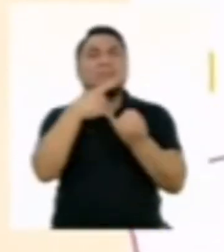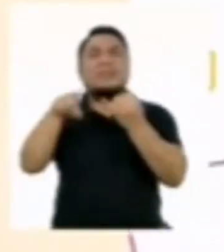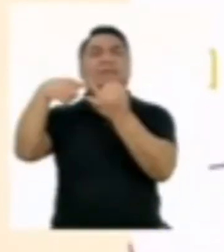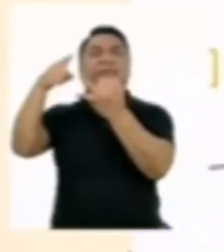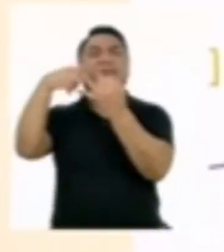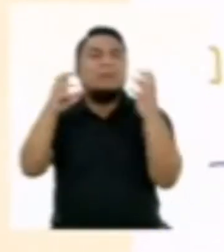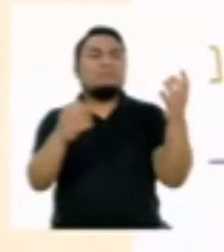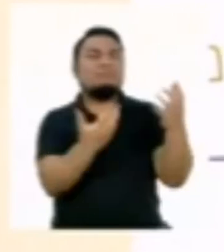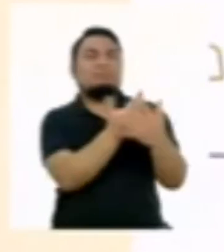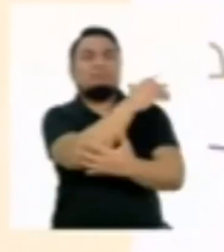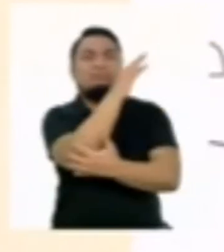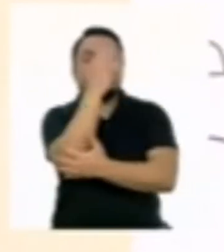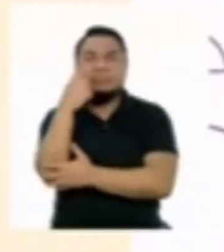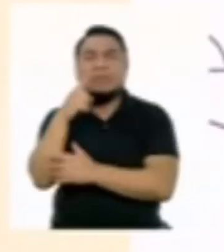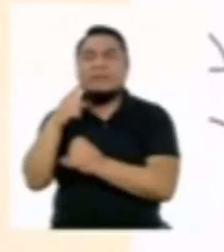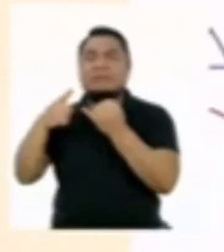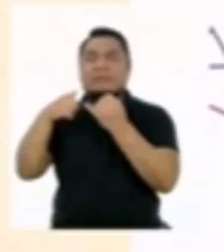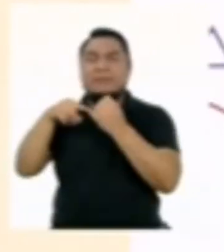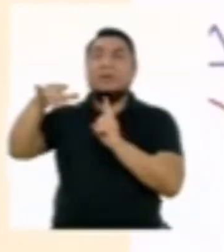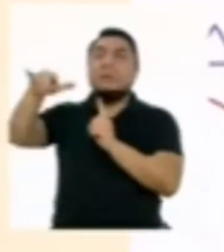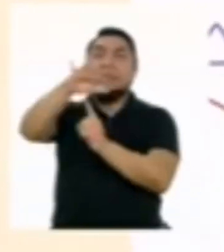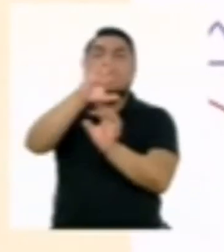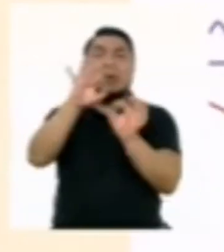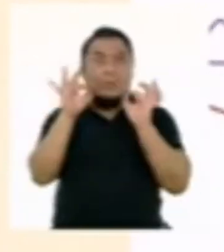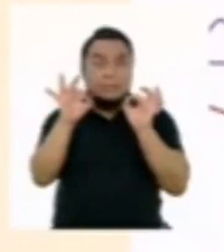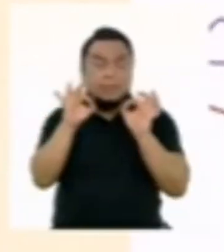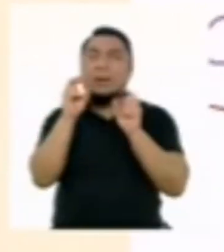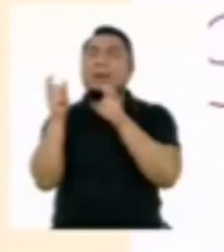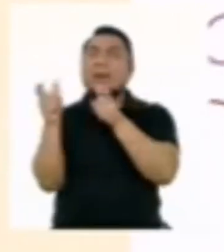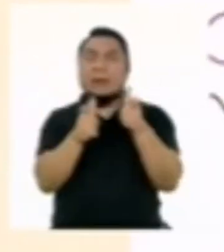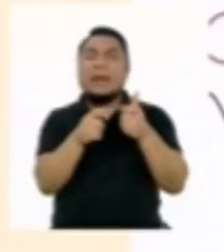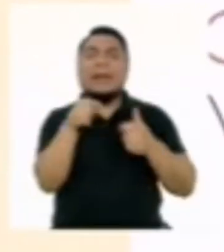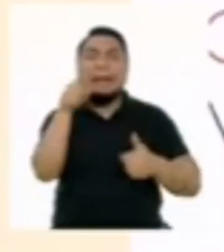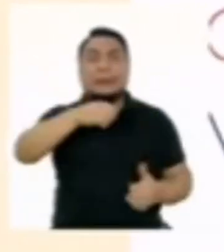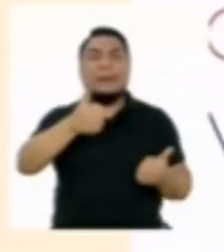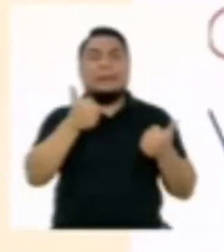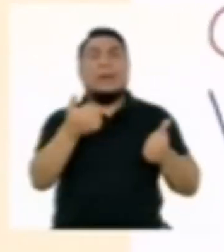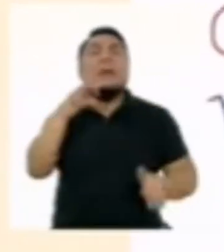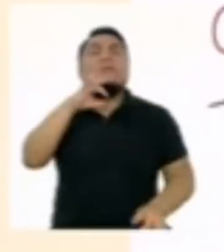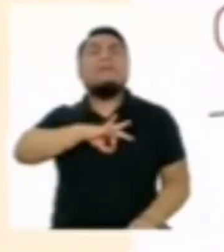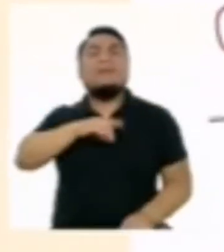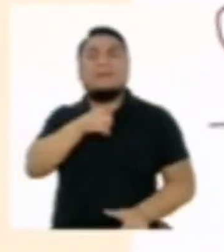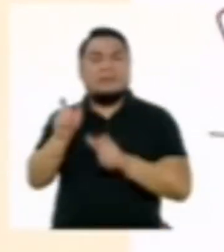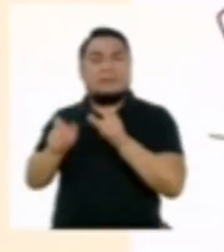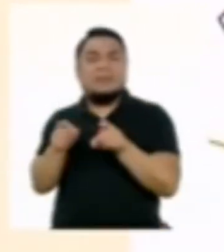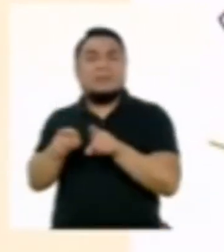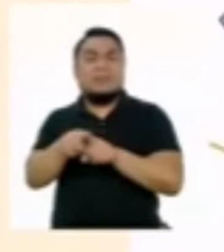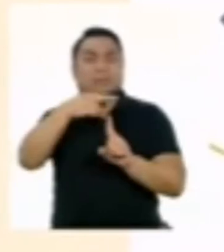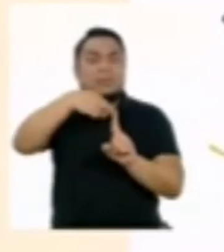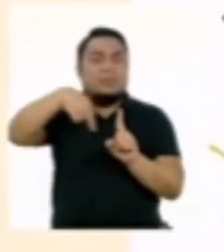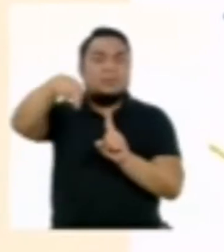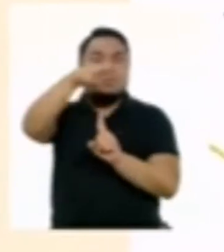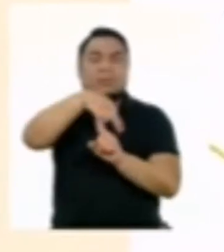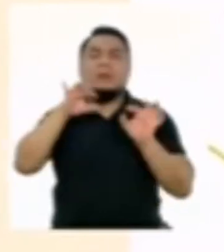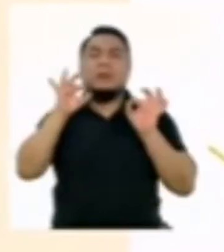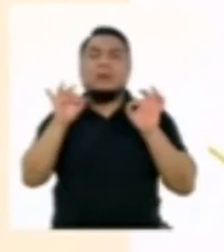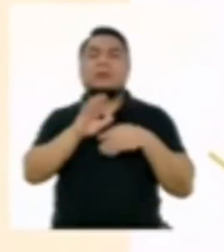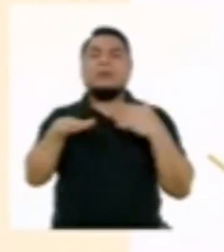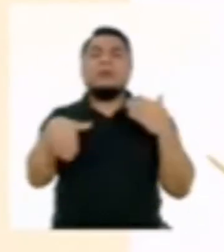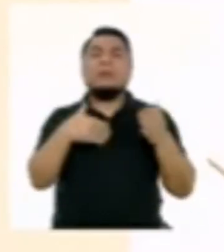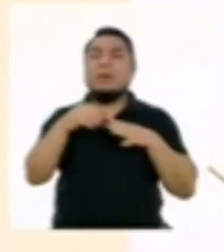biológica y la calidad ambiental en beneficio de las personas y el entorno de manera